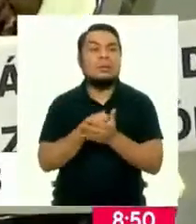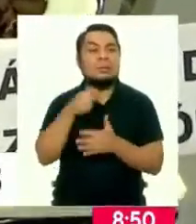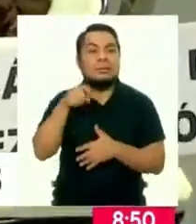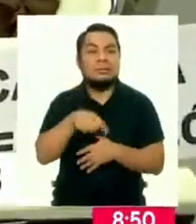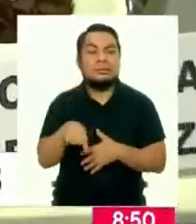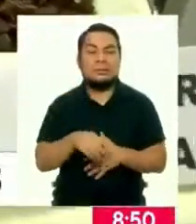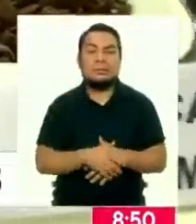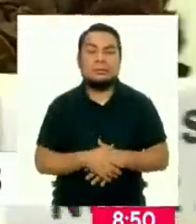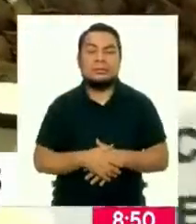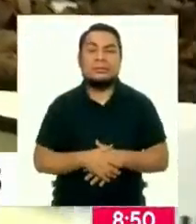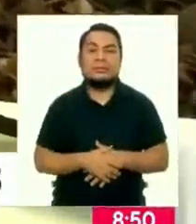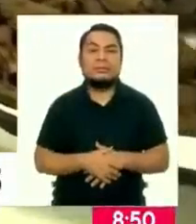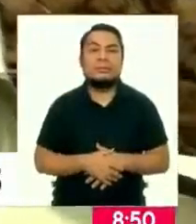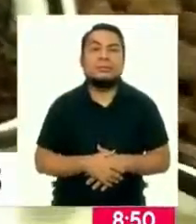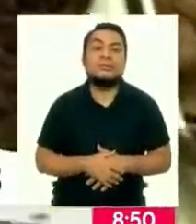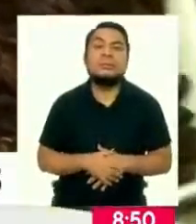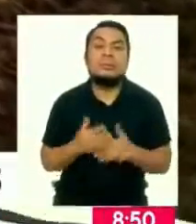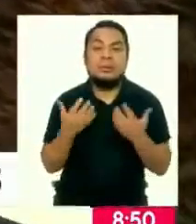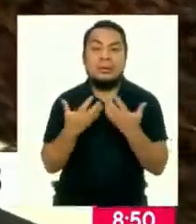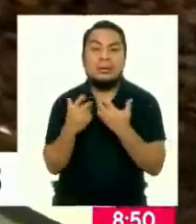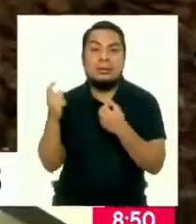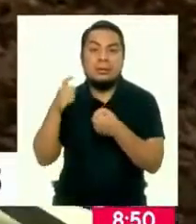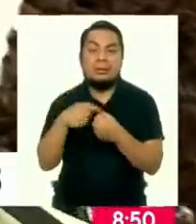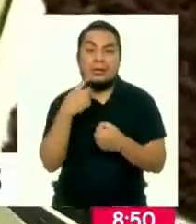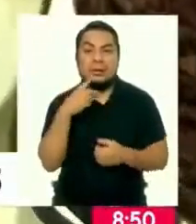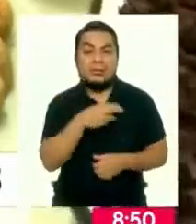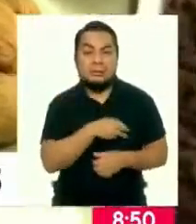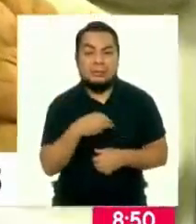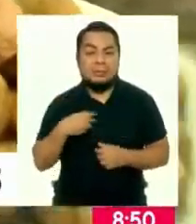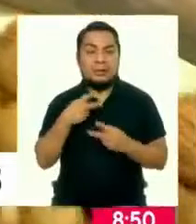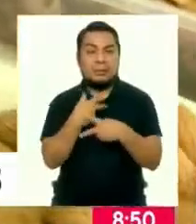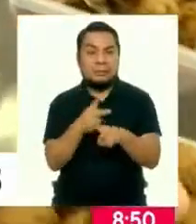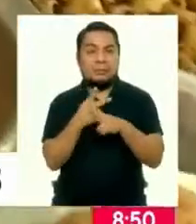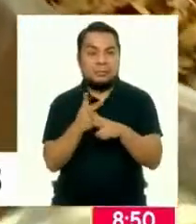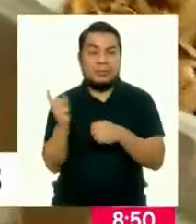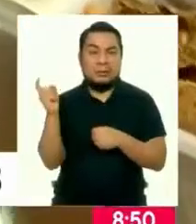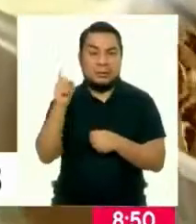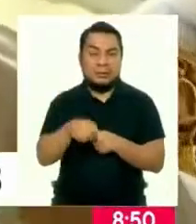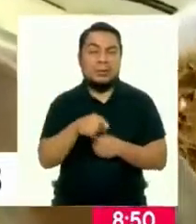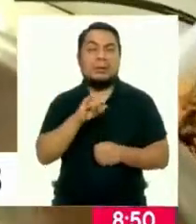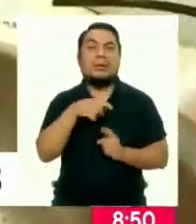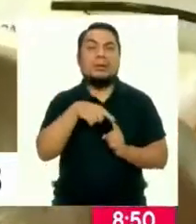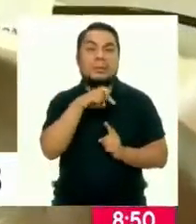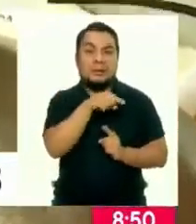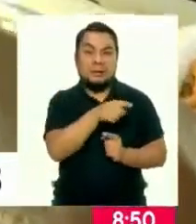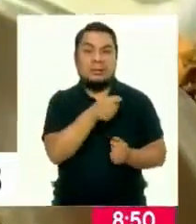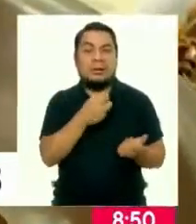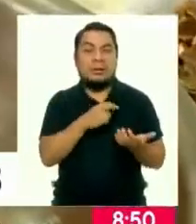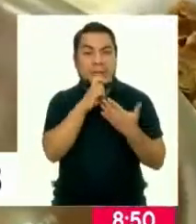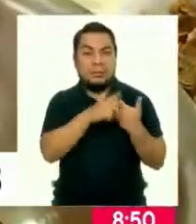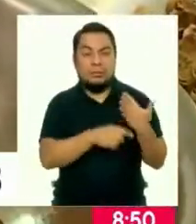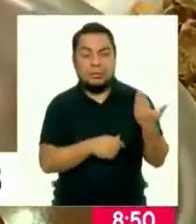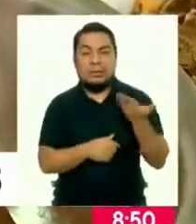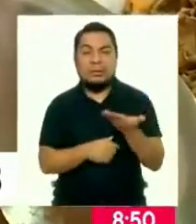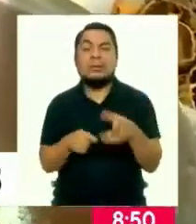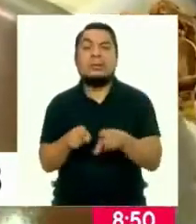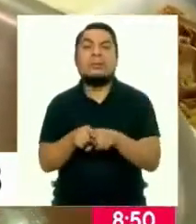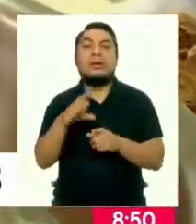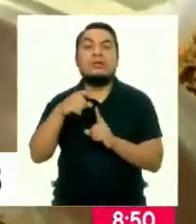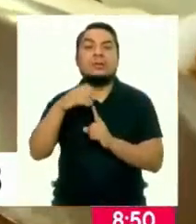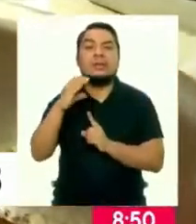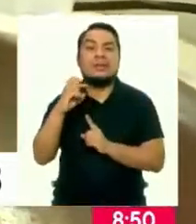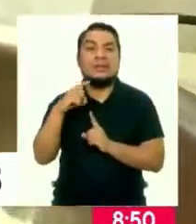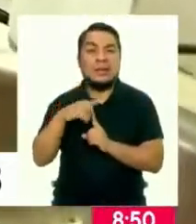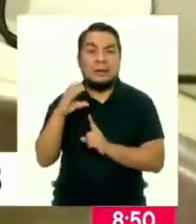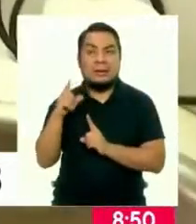necesitado? Sí, las entidades participantes son el Ministerio de la Producción a través de ITPR-CITEC, con CITEC a través de